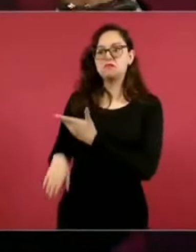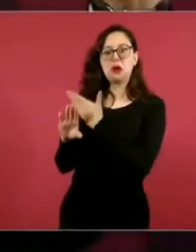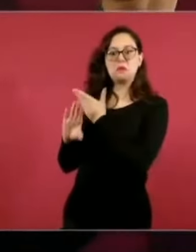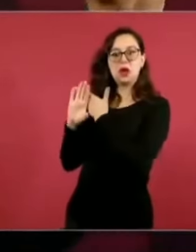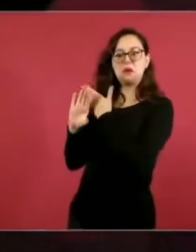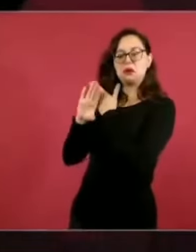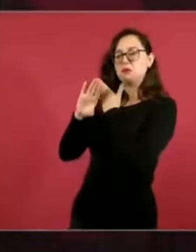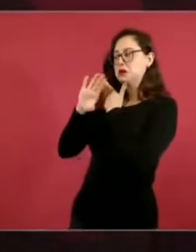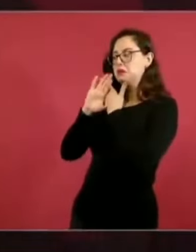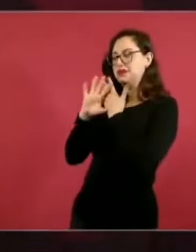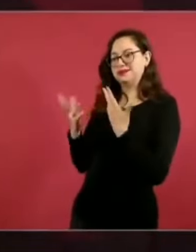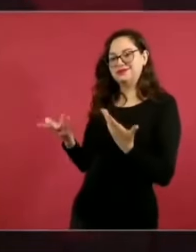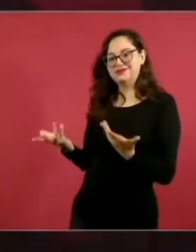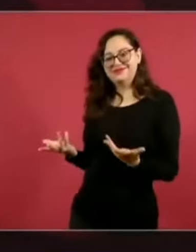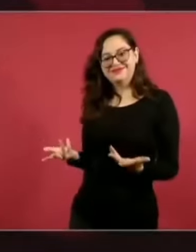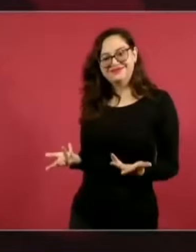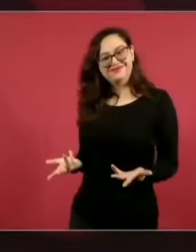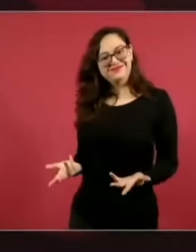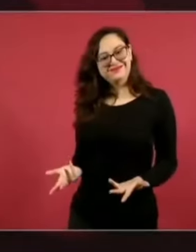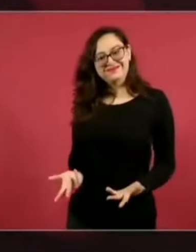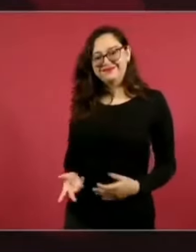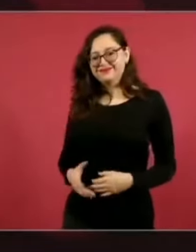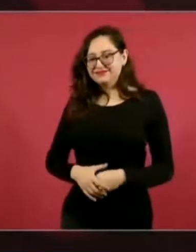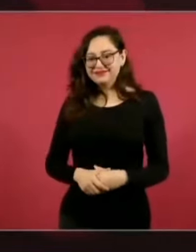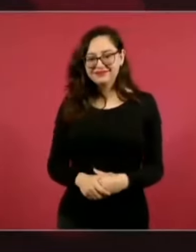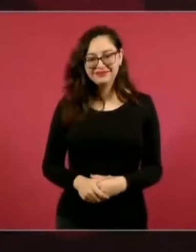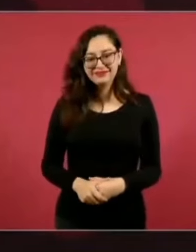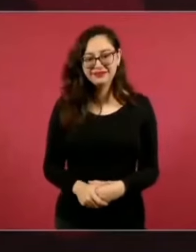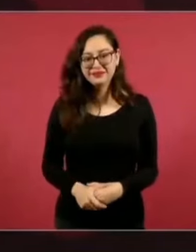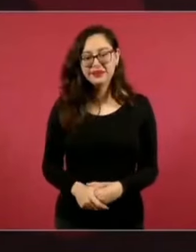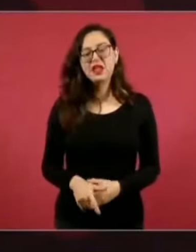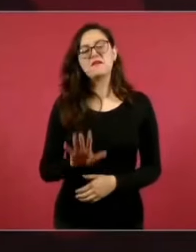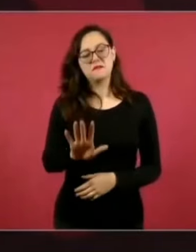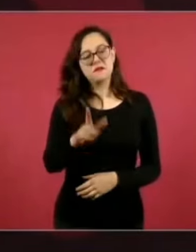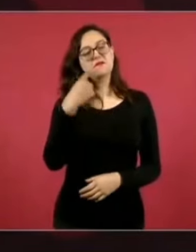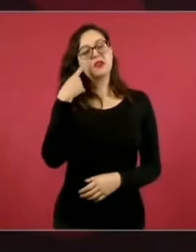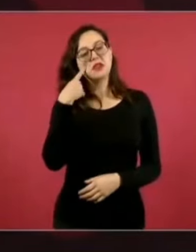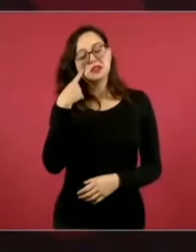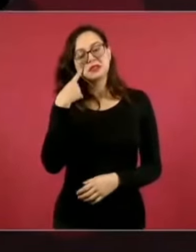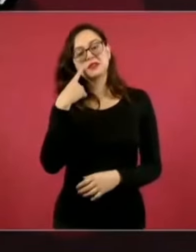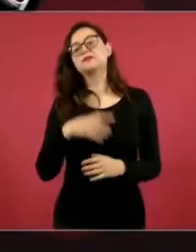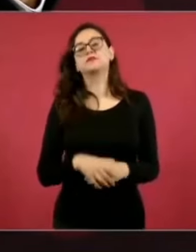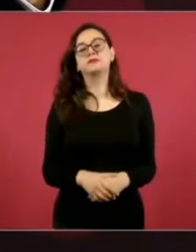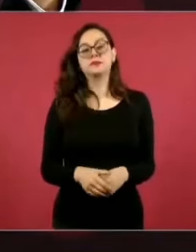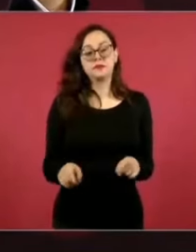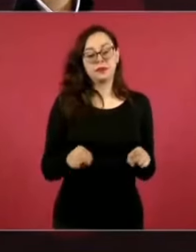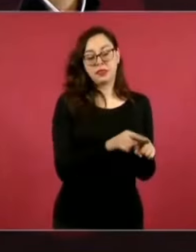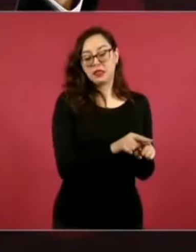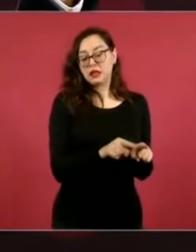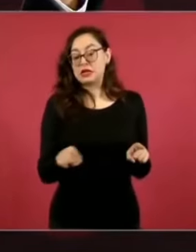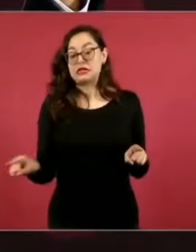120 kilómetros y para no afectar,